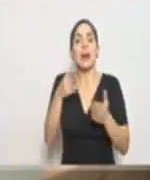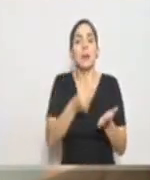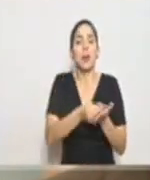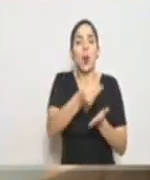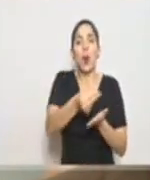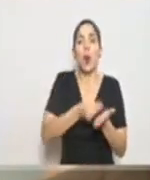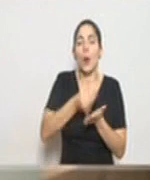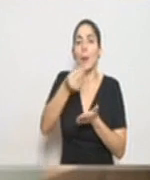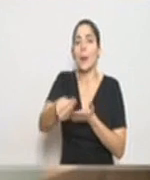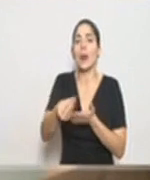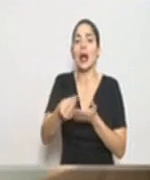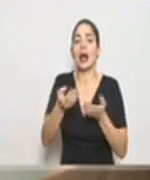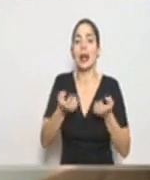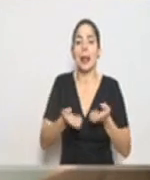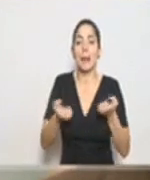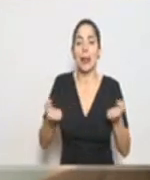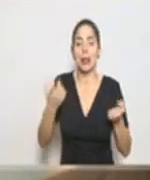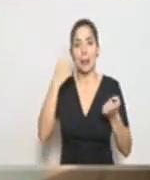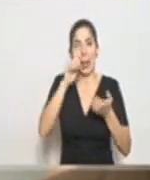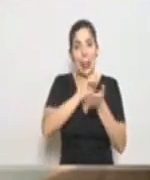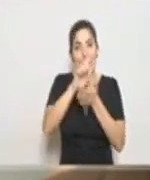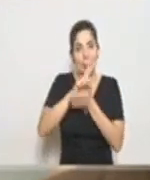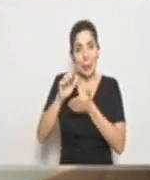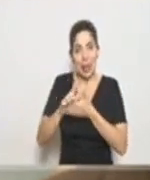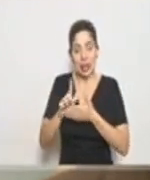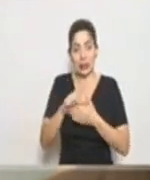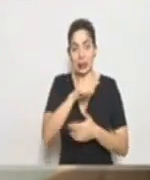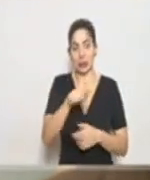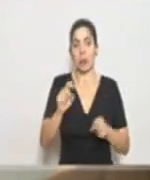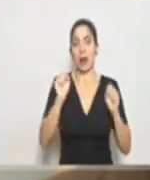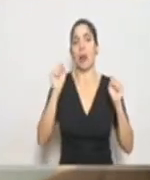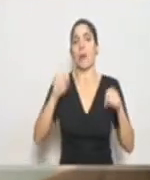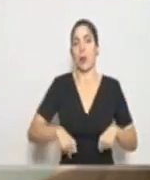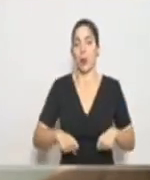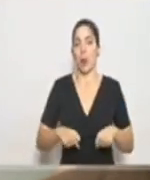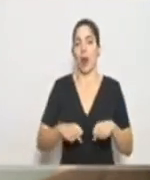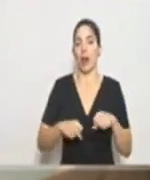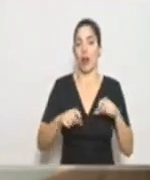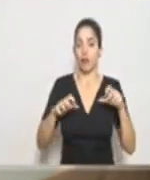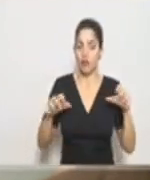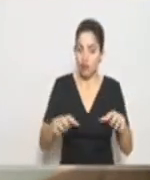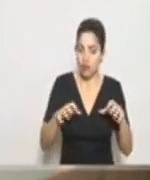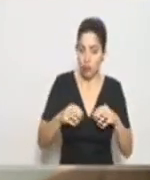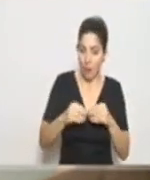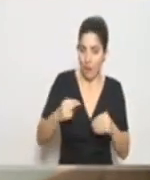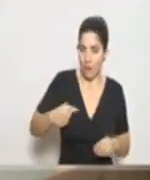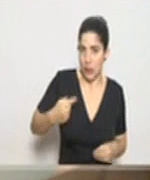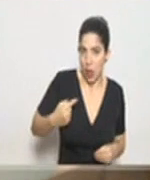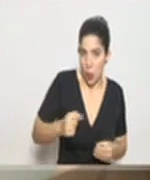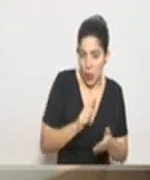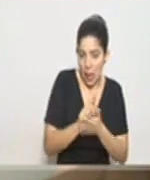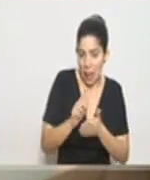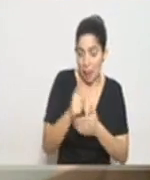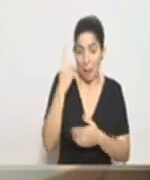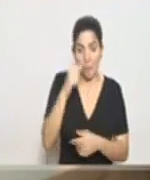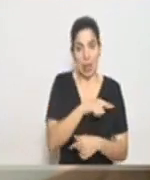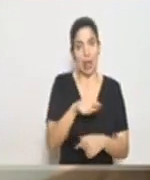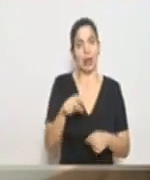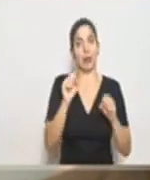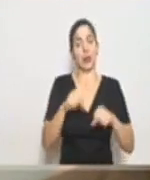de todos los implementos de limpieza, de manera de que puedan hacer estas acciones más frecuentes y así asegurar